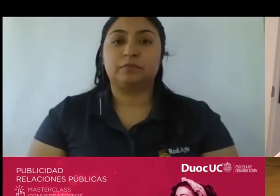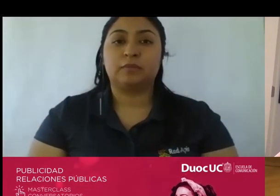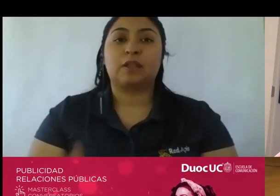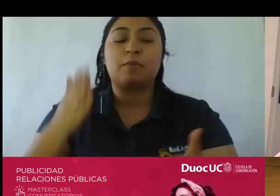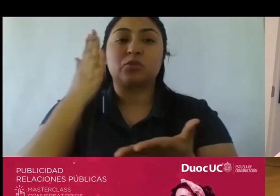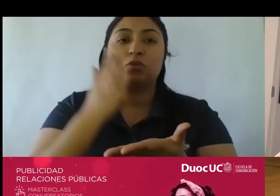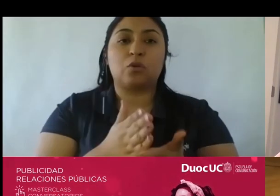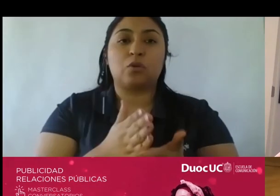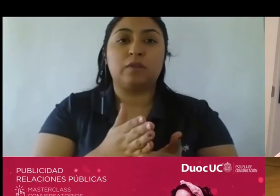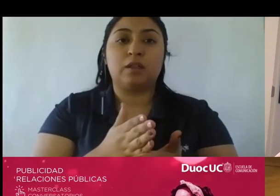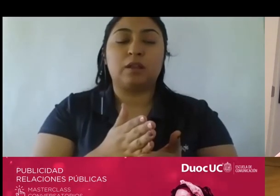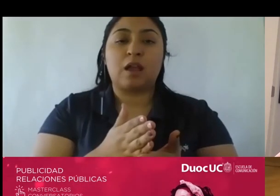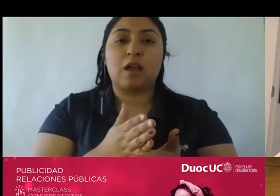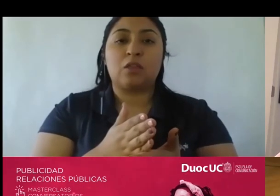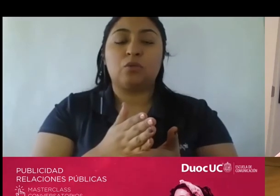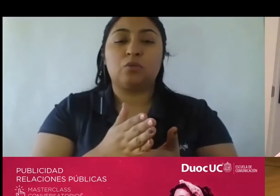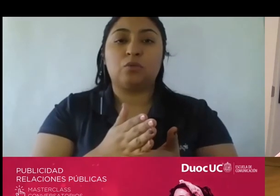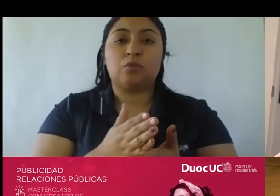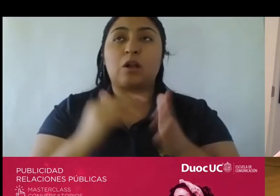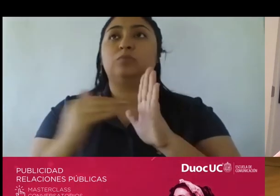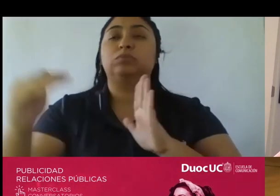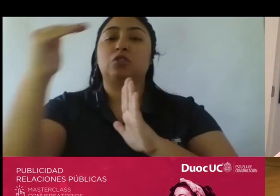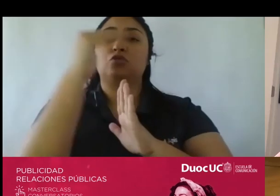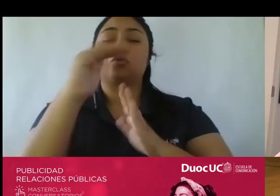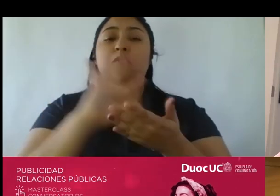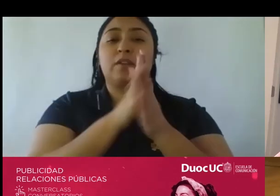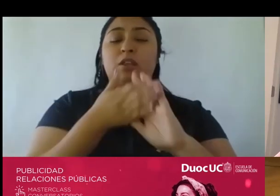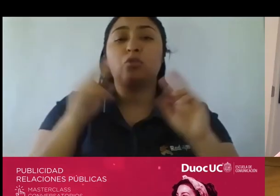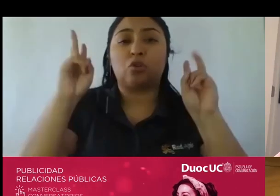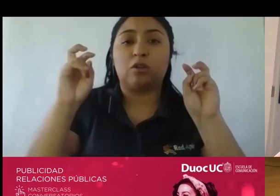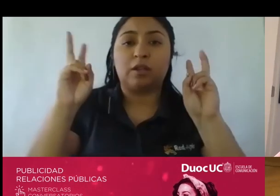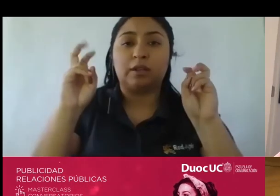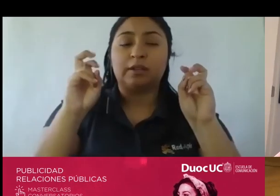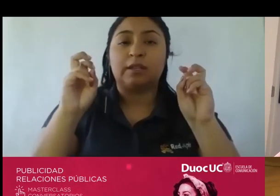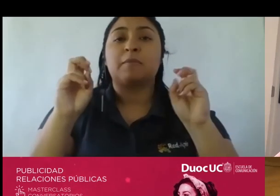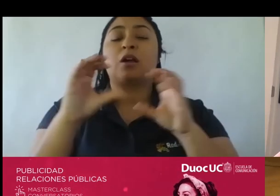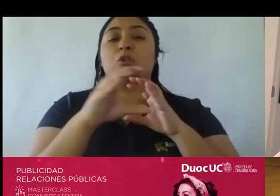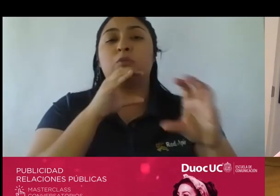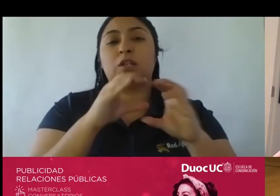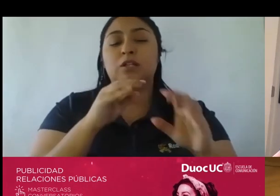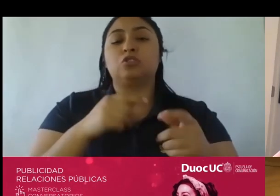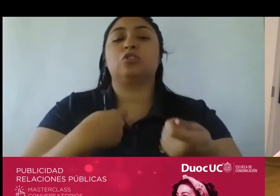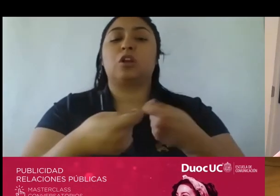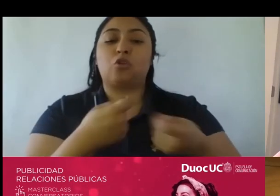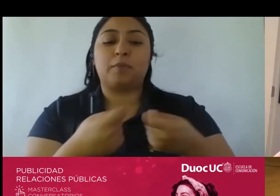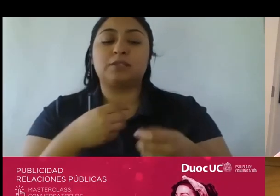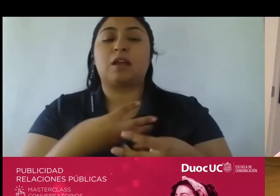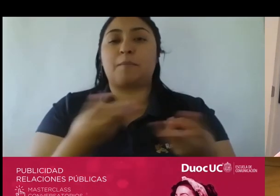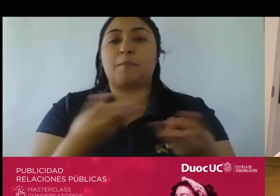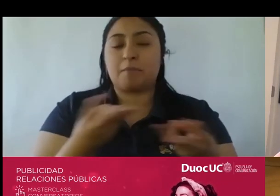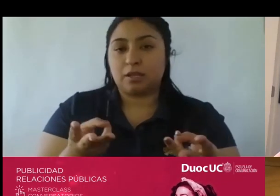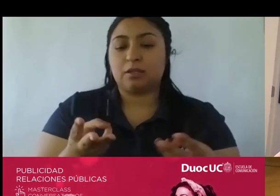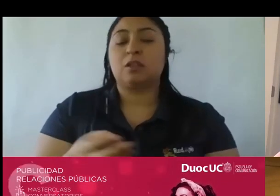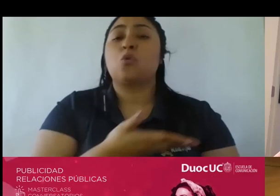arriba de todos los temas en el ámbito digamos de las comunicaciones comerciales el marketing están obligados ustedes